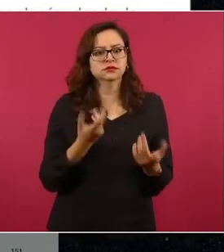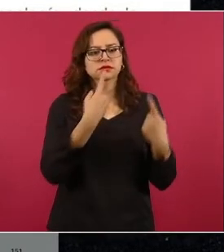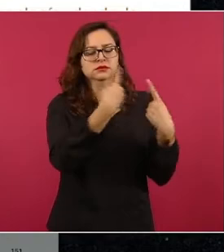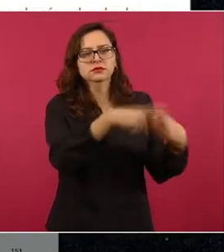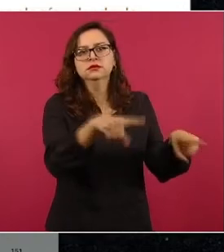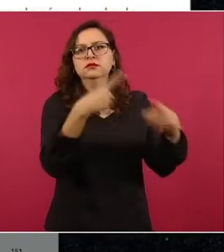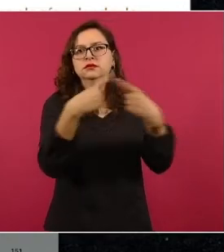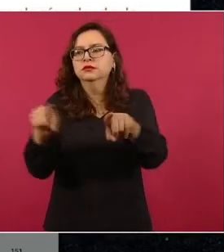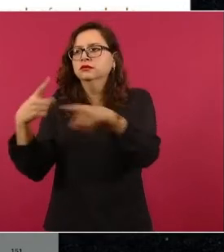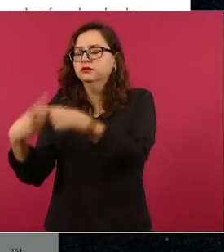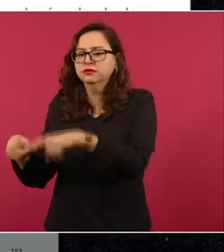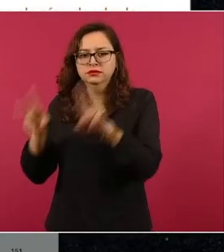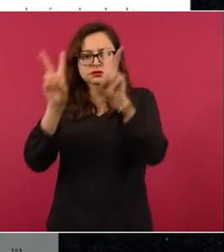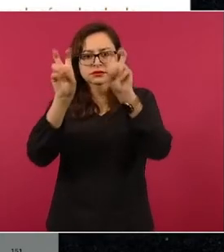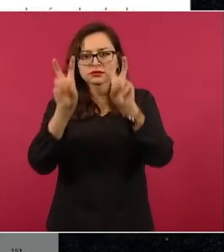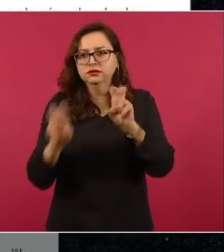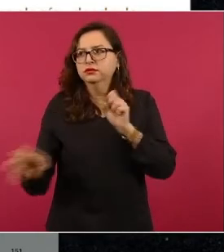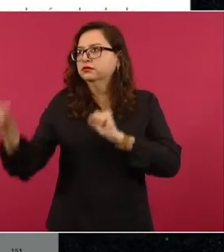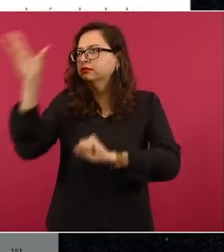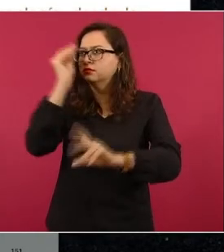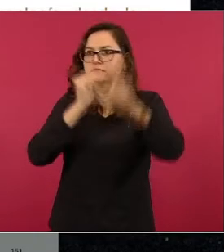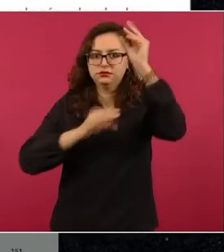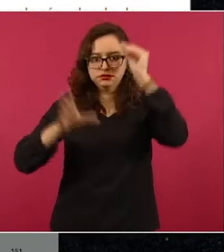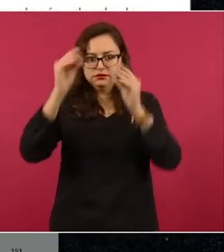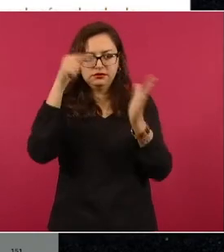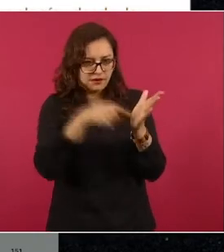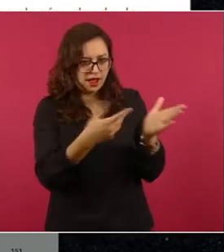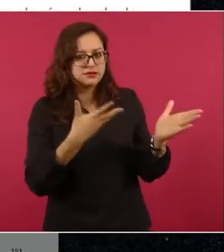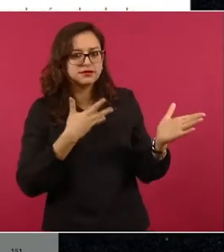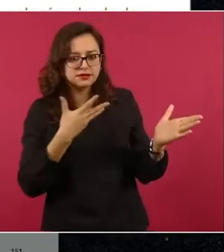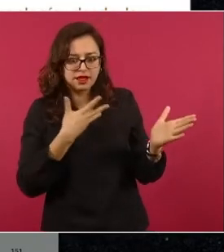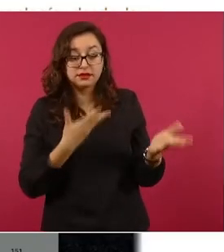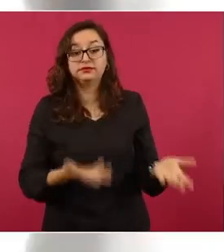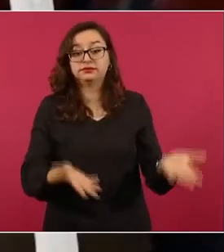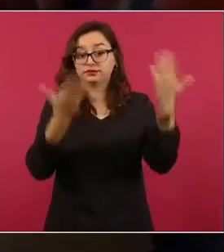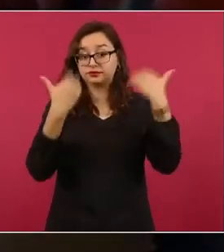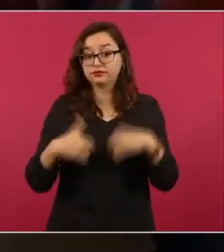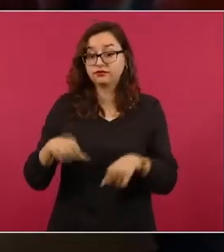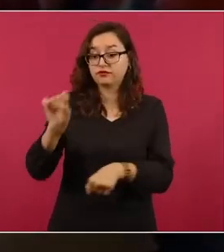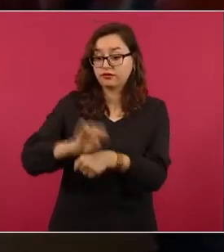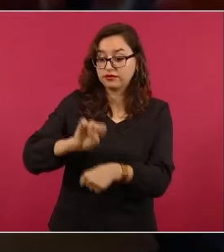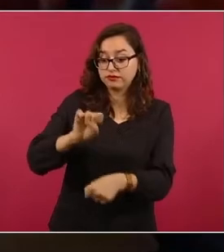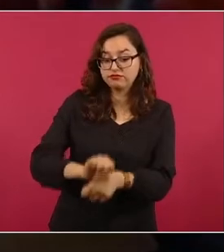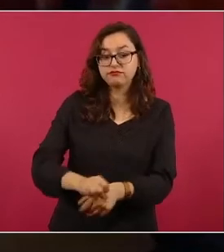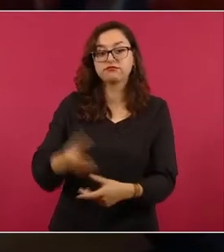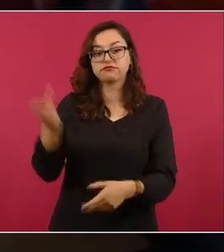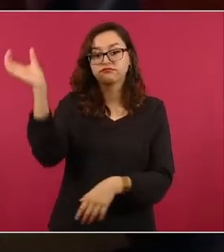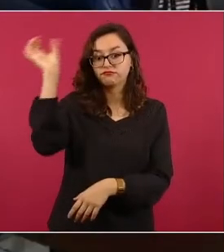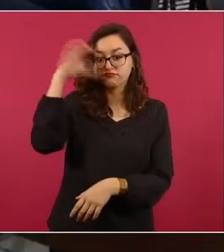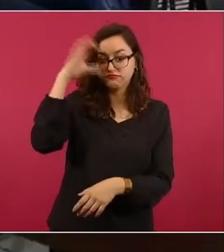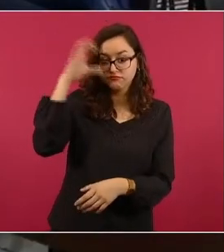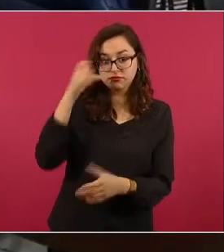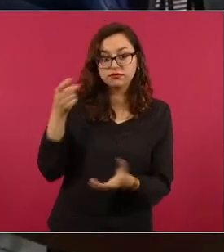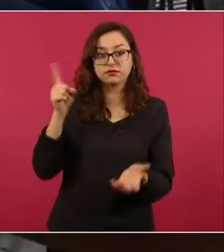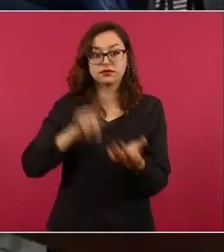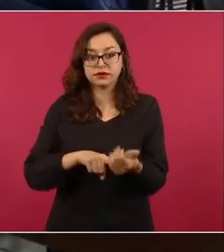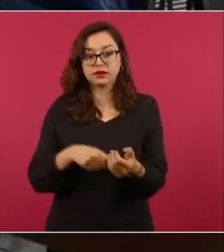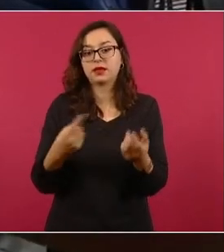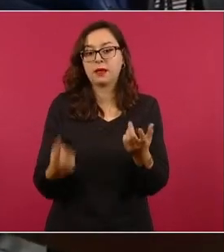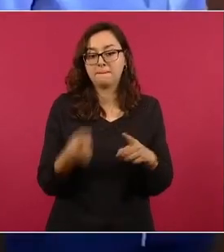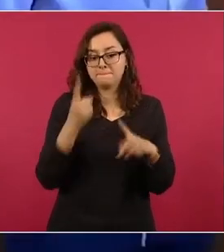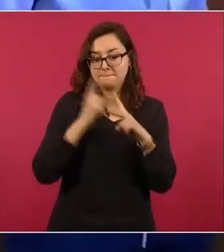saberes y en su relación con lo social. En el nivel secundaria, las disciplinas científicas incluidas en el plan de estudio son